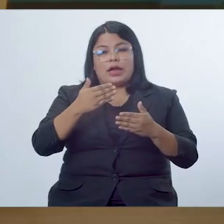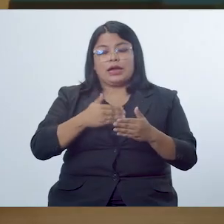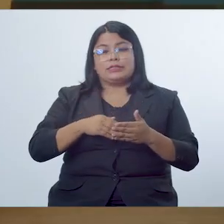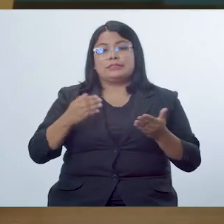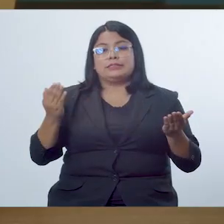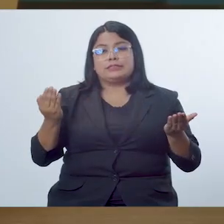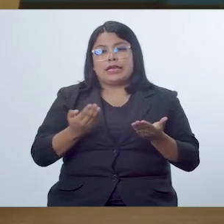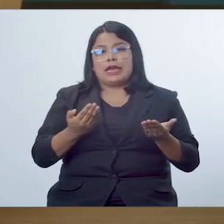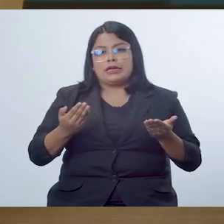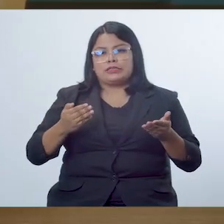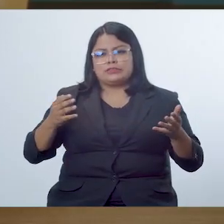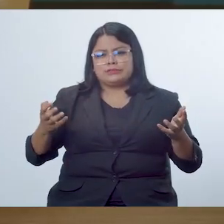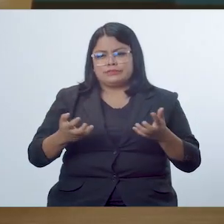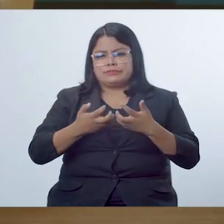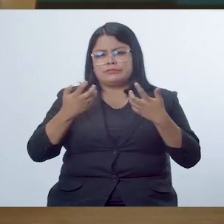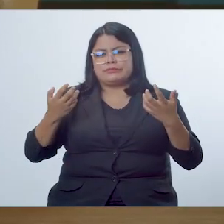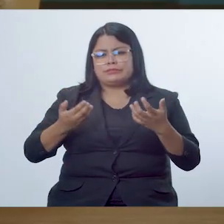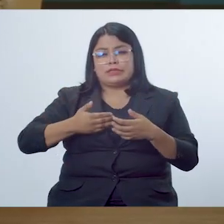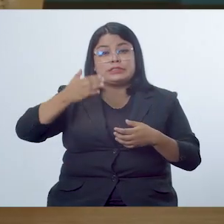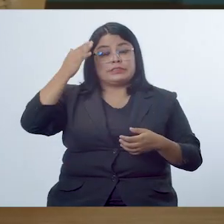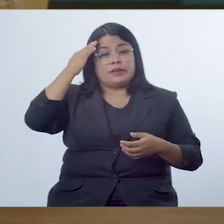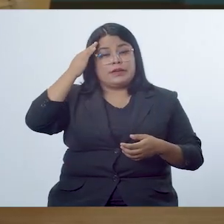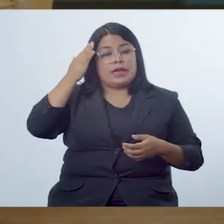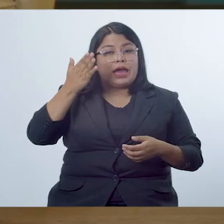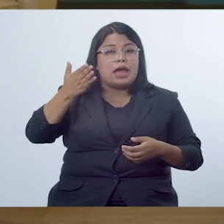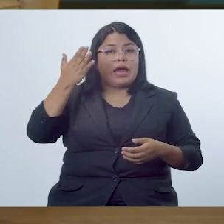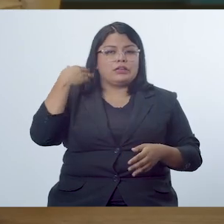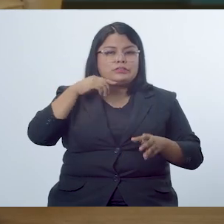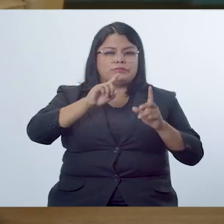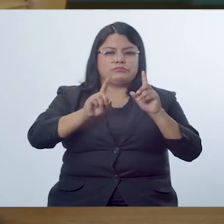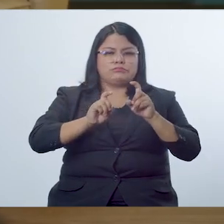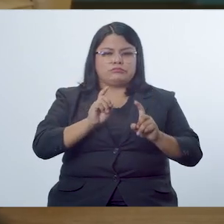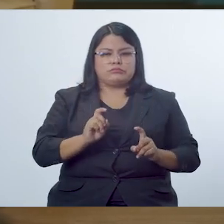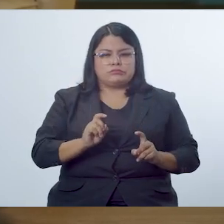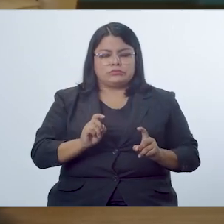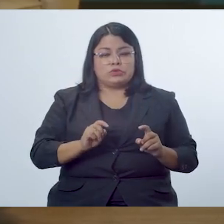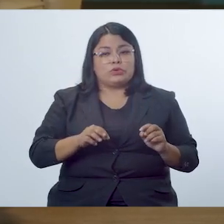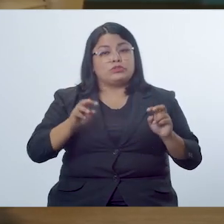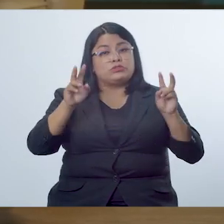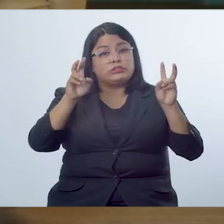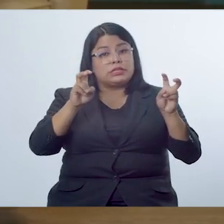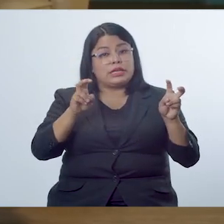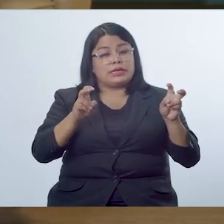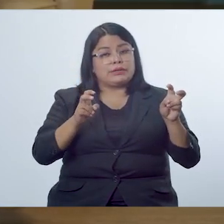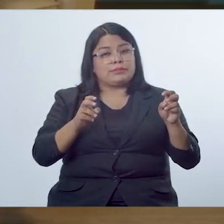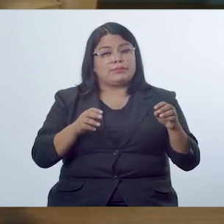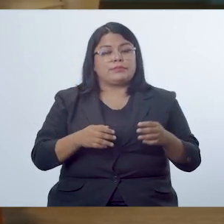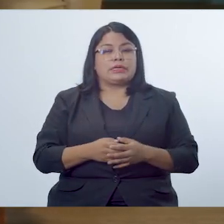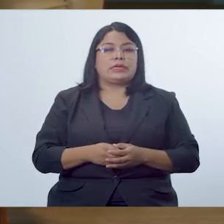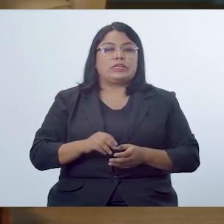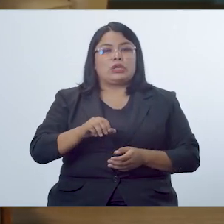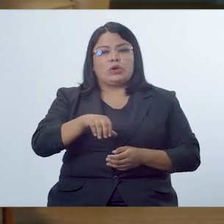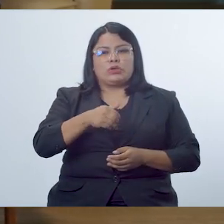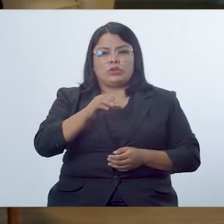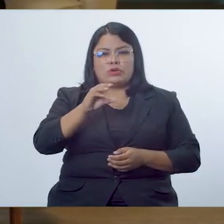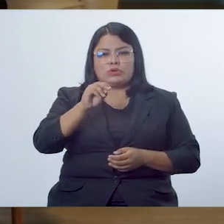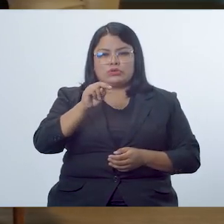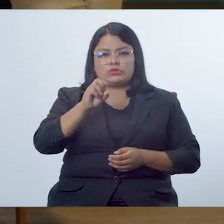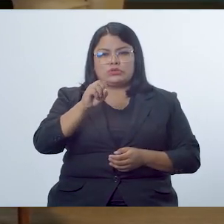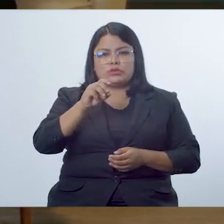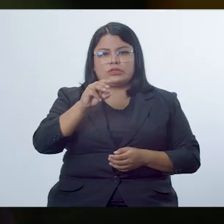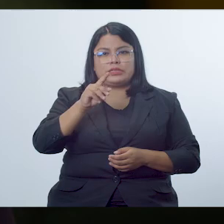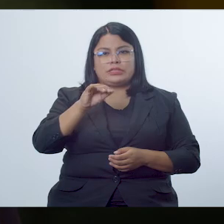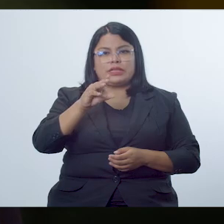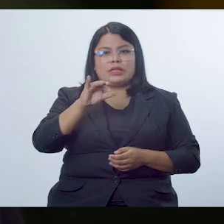que en la anticipación se hace una exploración de los saberes. En la construcción, precisamente, conocen el tema y en la consolidación,